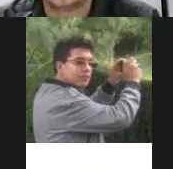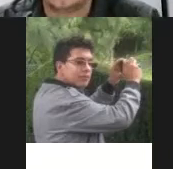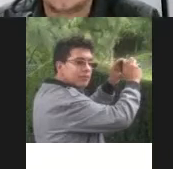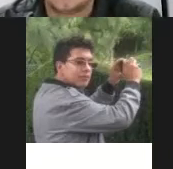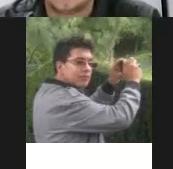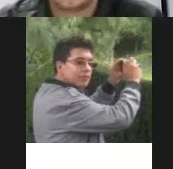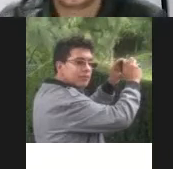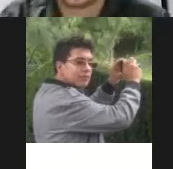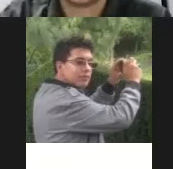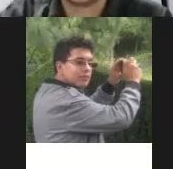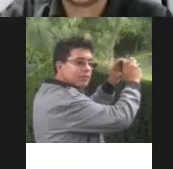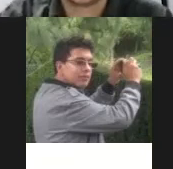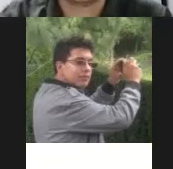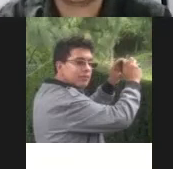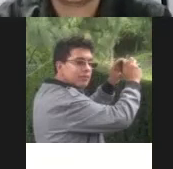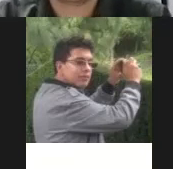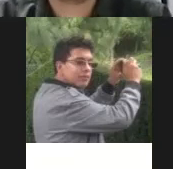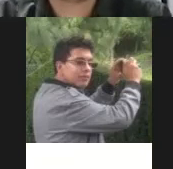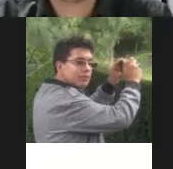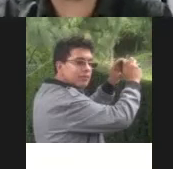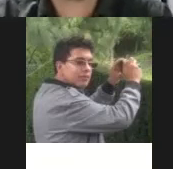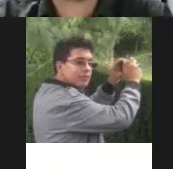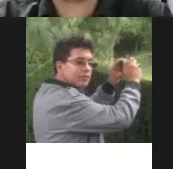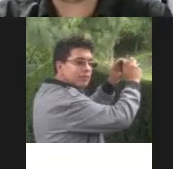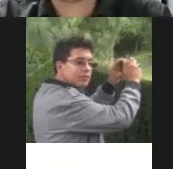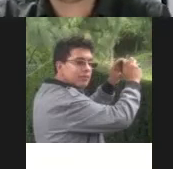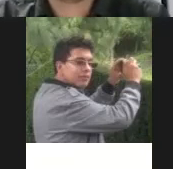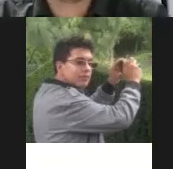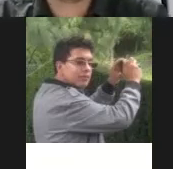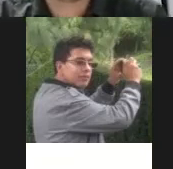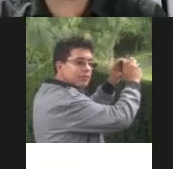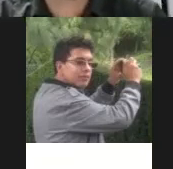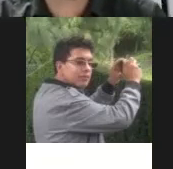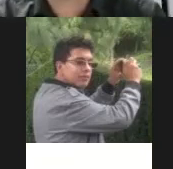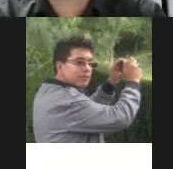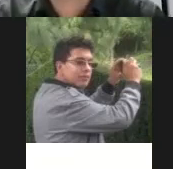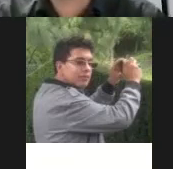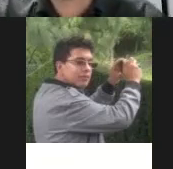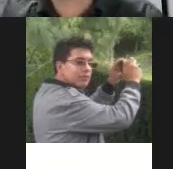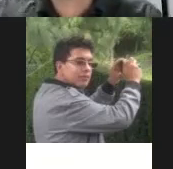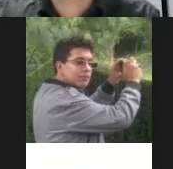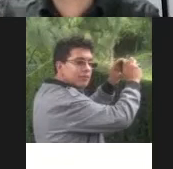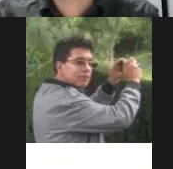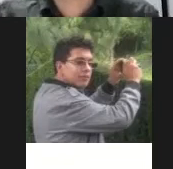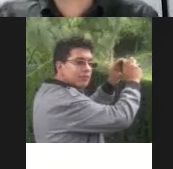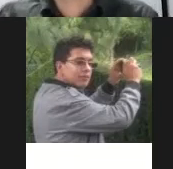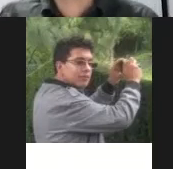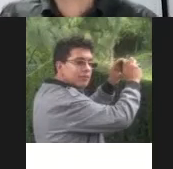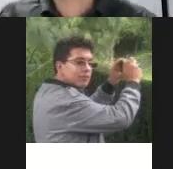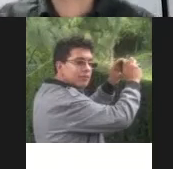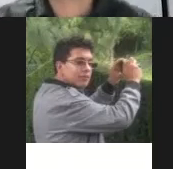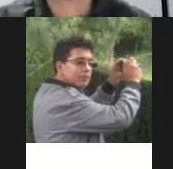acción en el territorio en el campo también los métodos y las técnicas surgen nuevas en el momento que uno